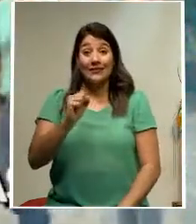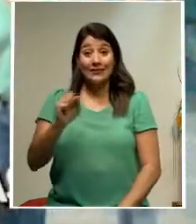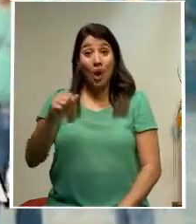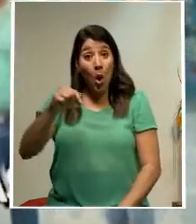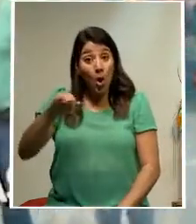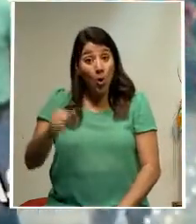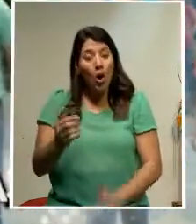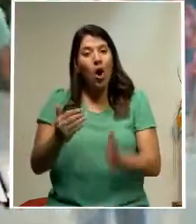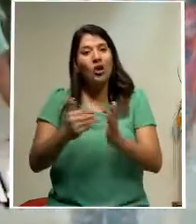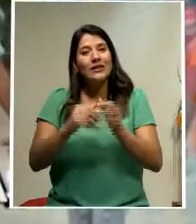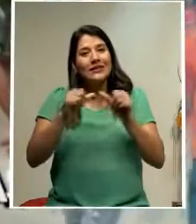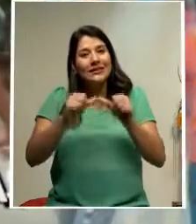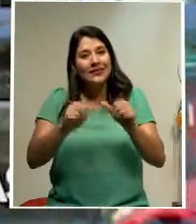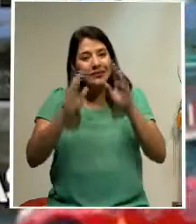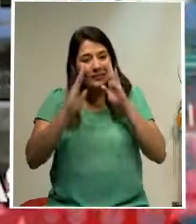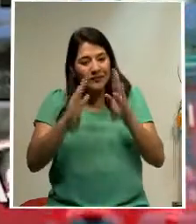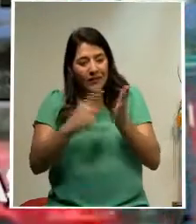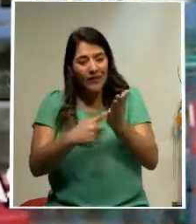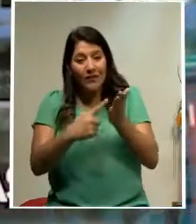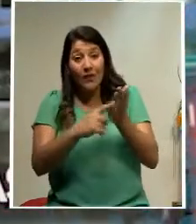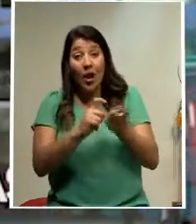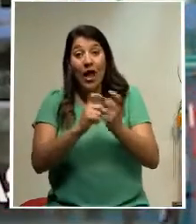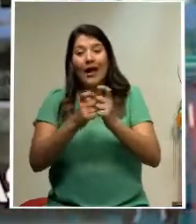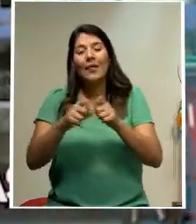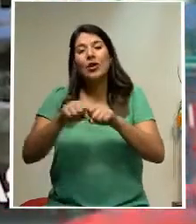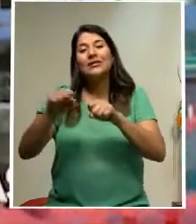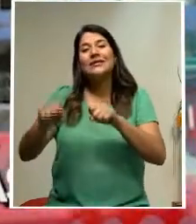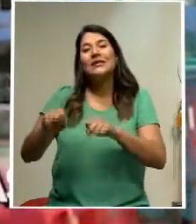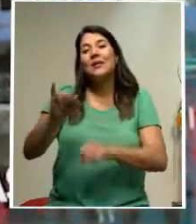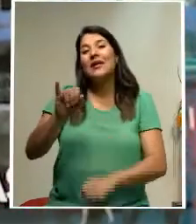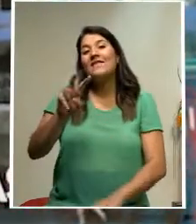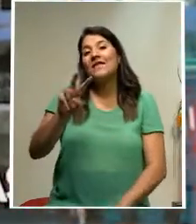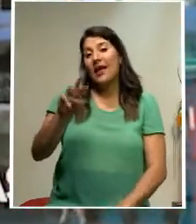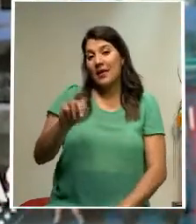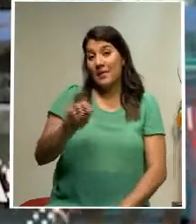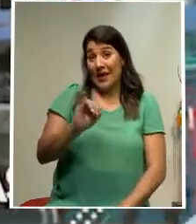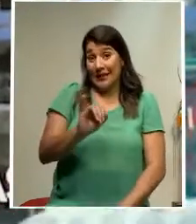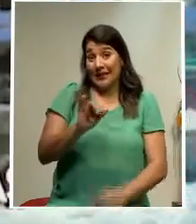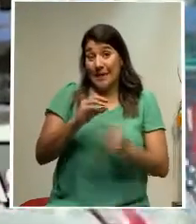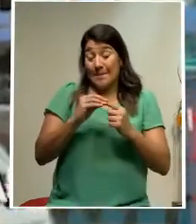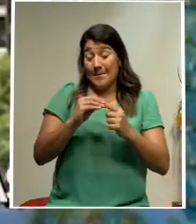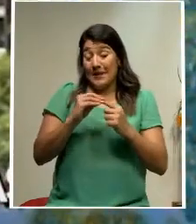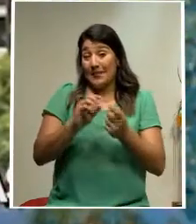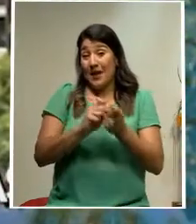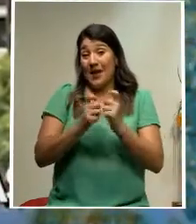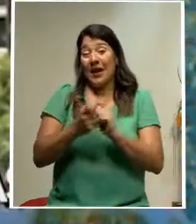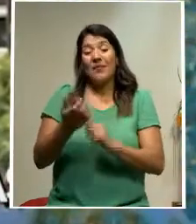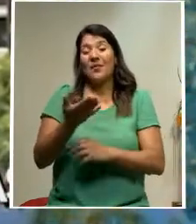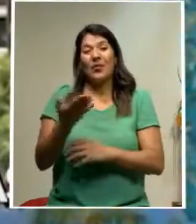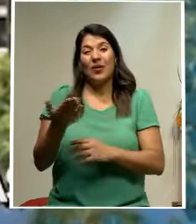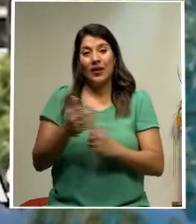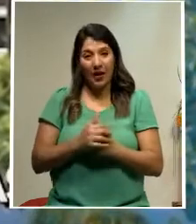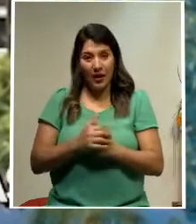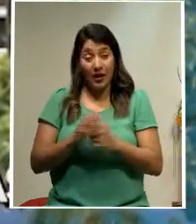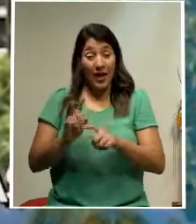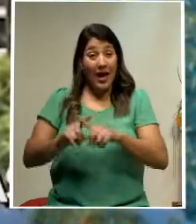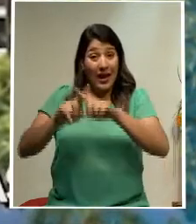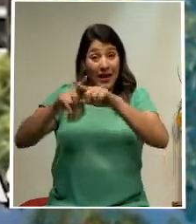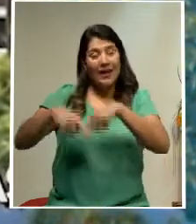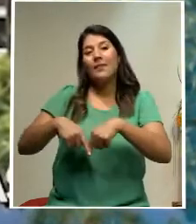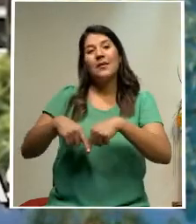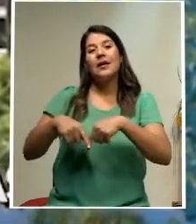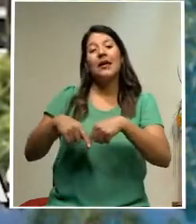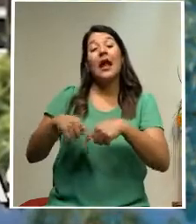jueves las modificaciones al régimen del IBM. Uno de los principales cambios es la eliminación